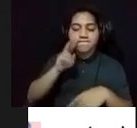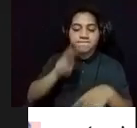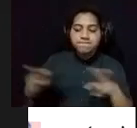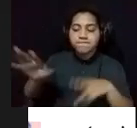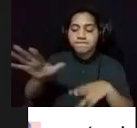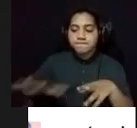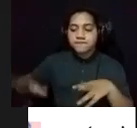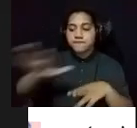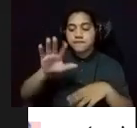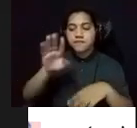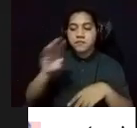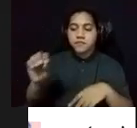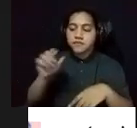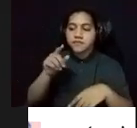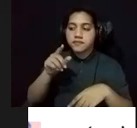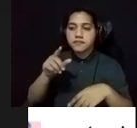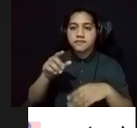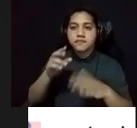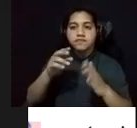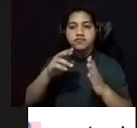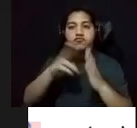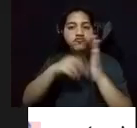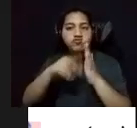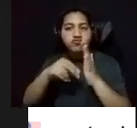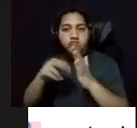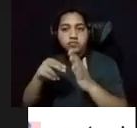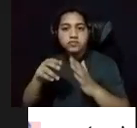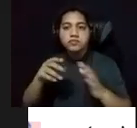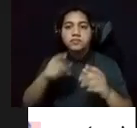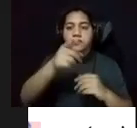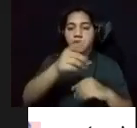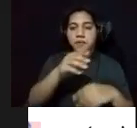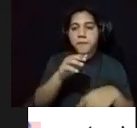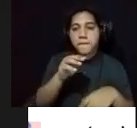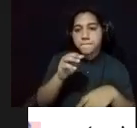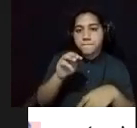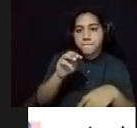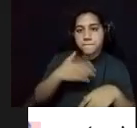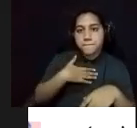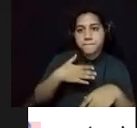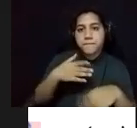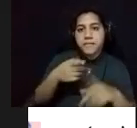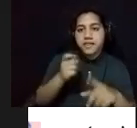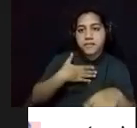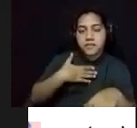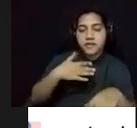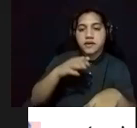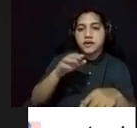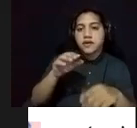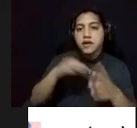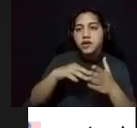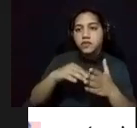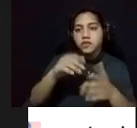mientras en la acuarela, desde mi estudio, muestra una perspectiva urbana desde un balcón.